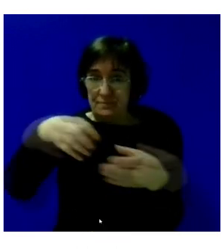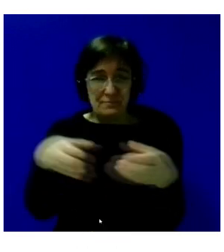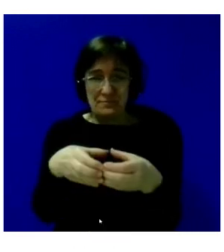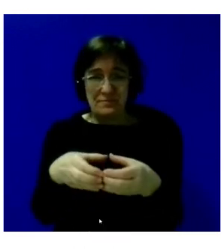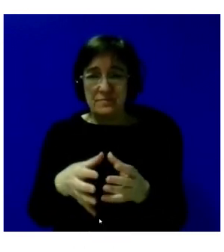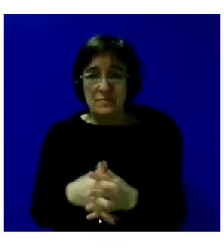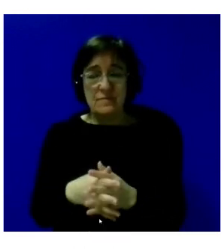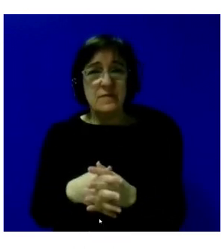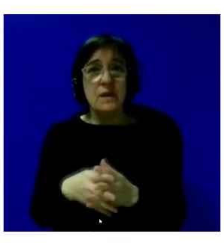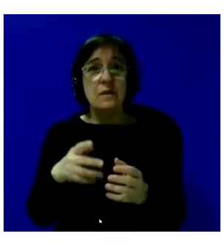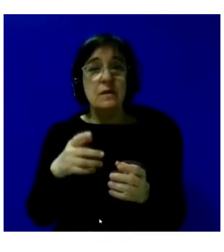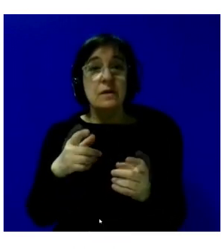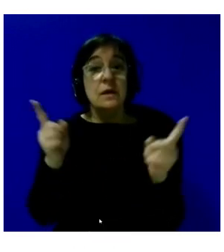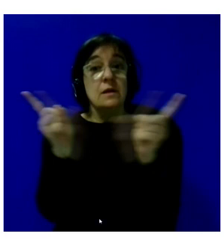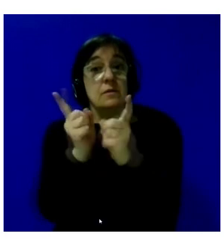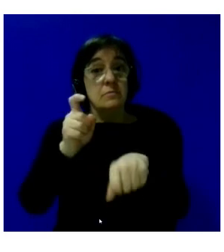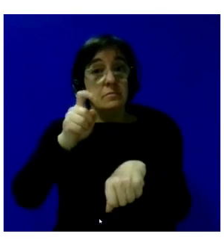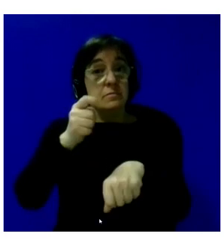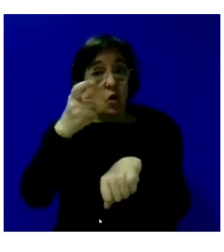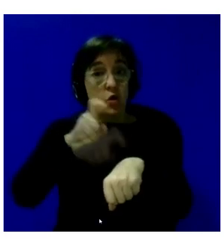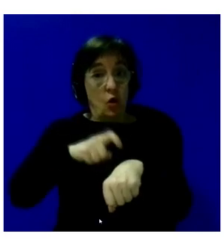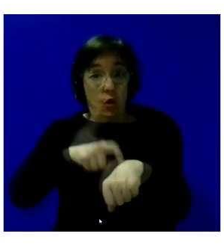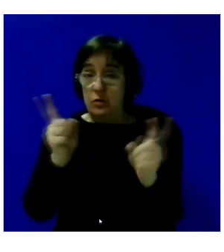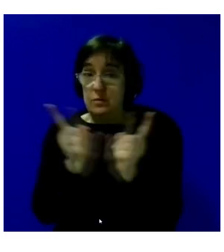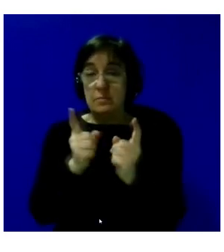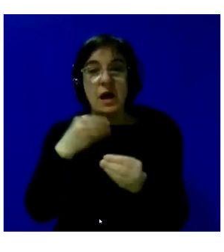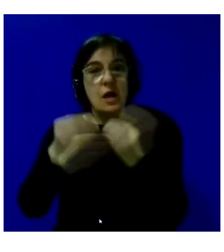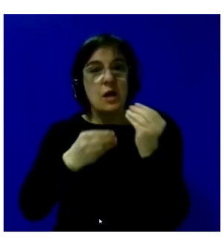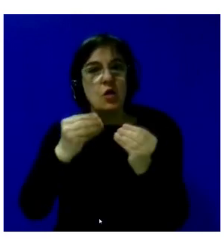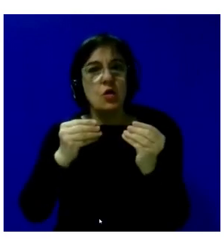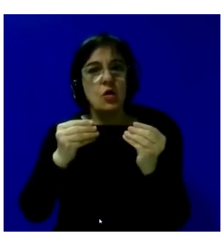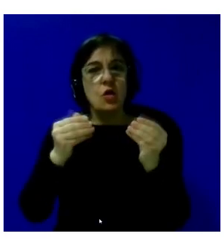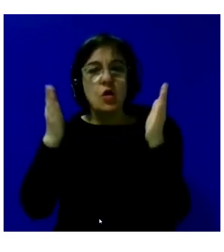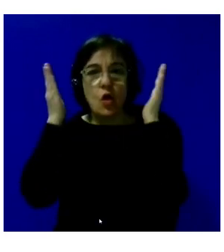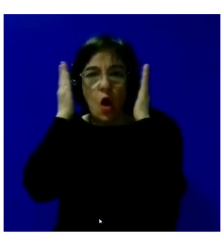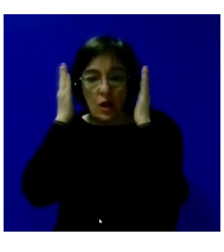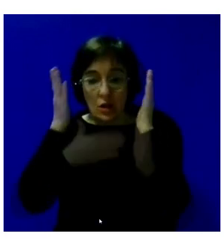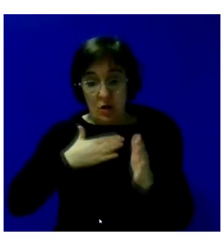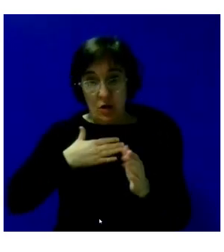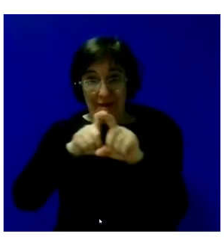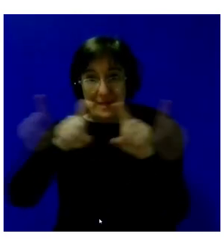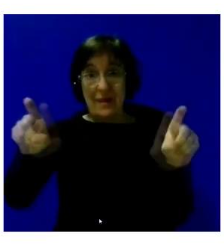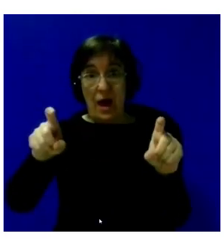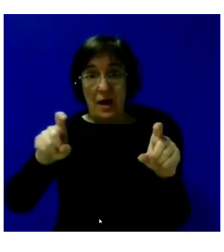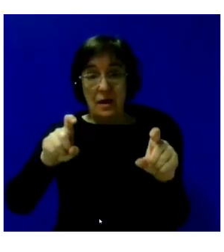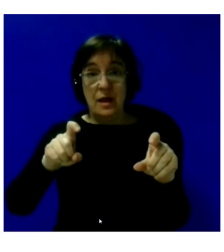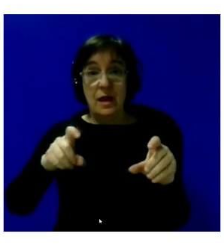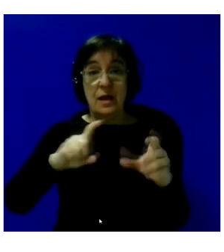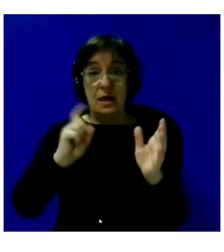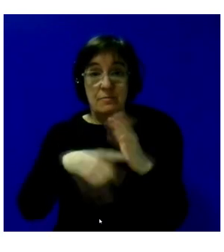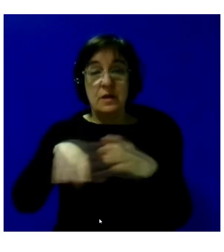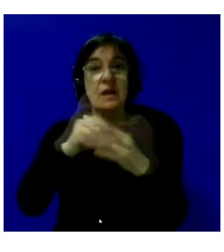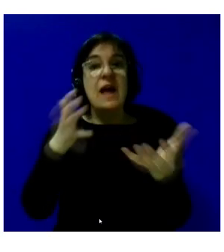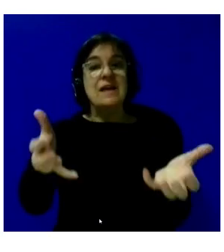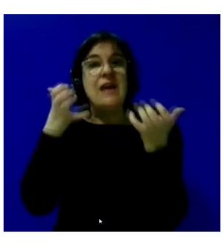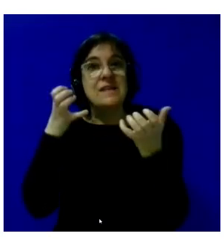en poco tiempo, vamos a celebrar un congreso en Plena Inclusión que se llama Ganamos